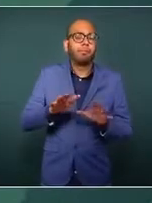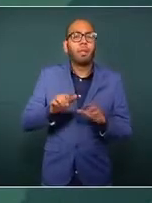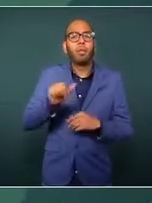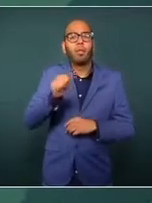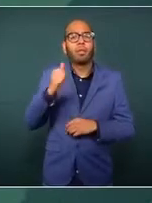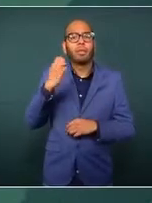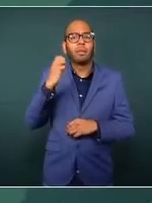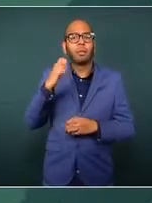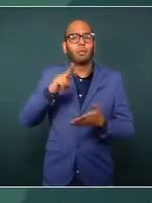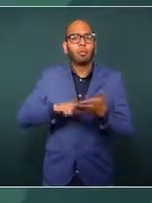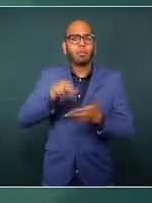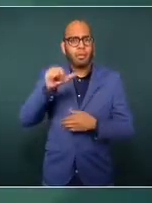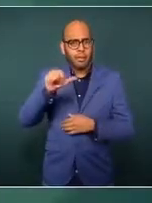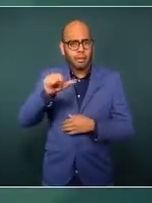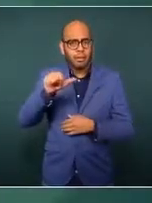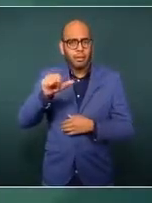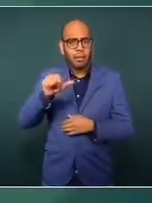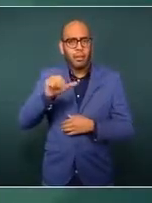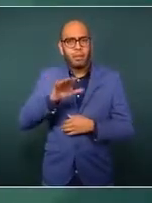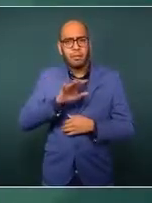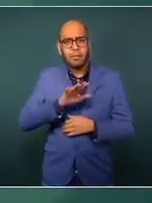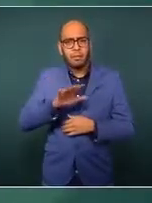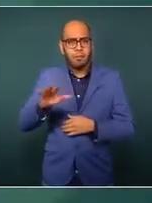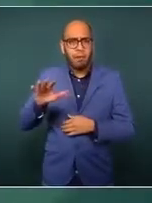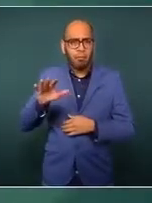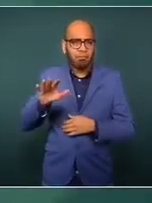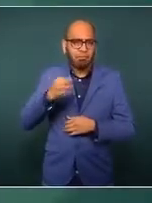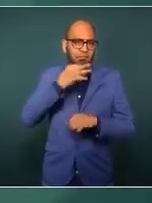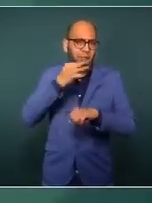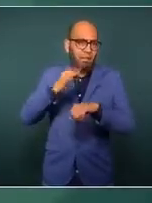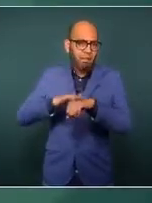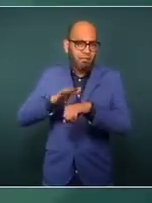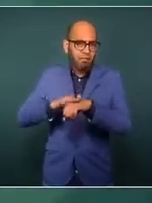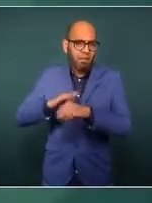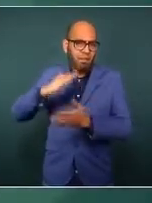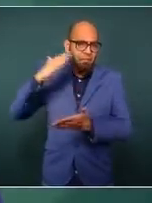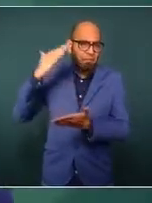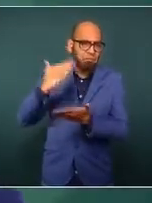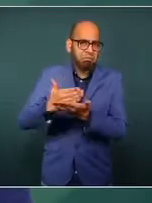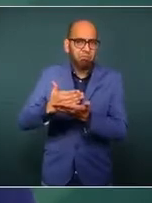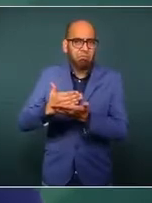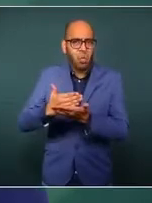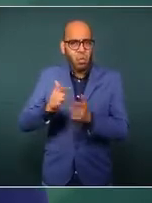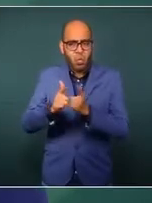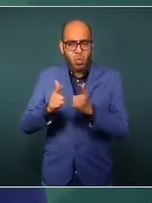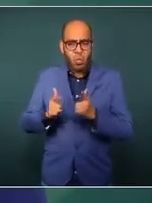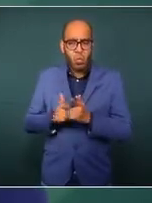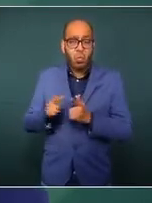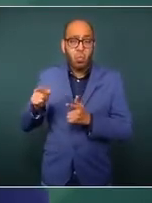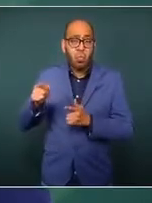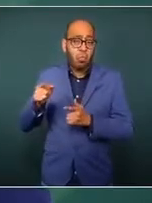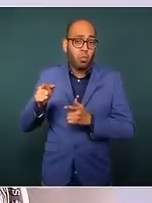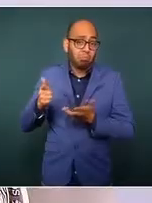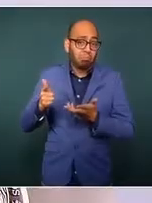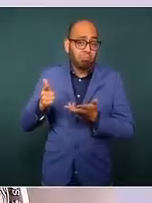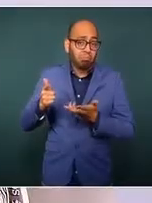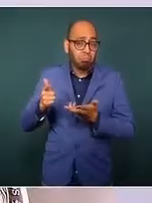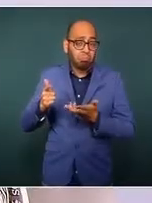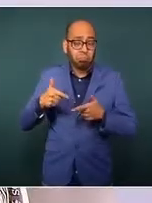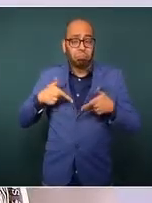decretamos el fin de estos grupos armados al margen de la ley e iniciamos